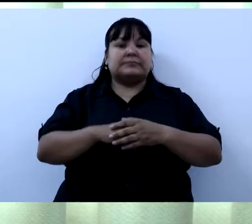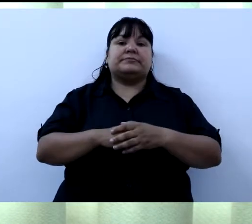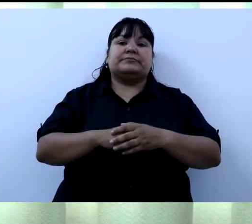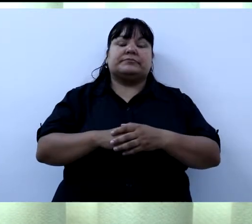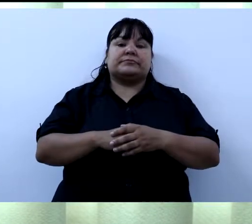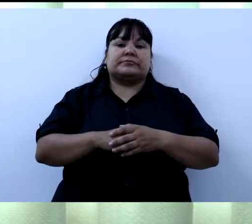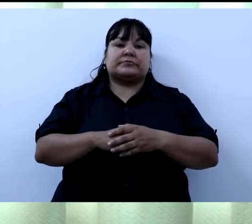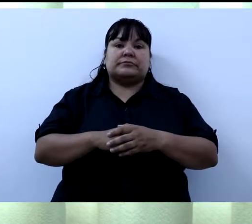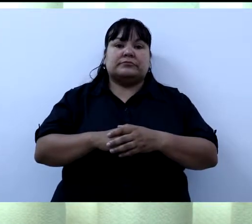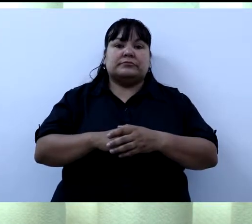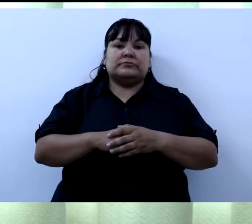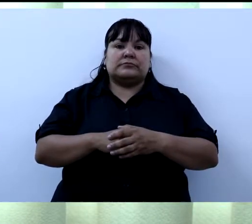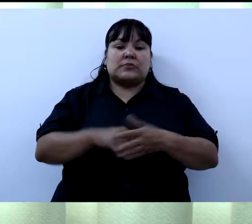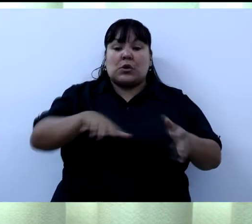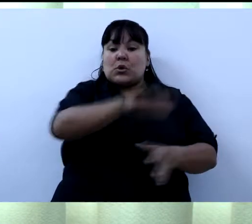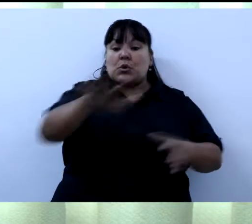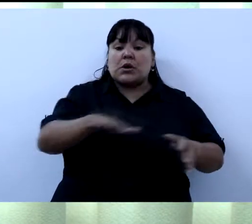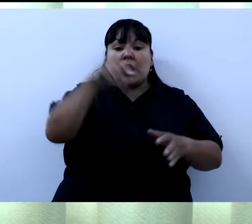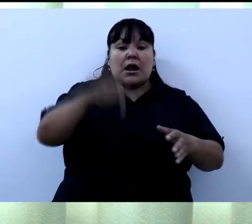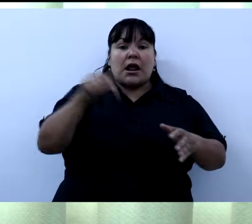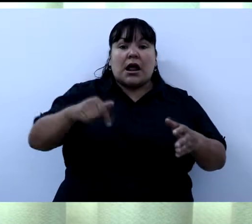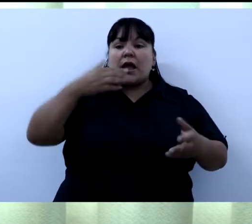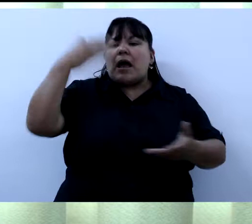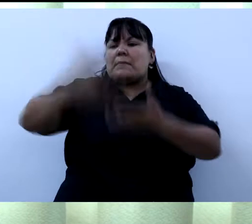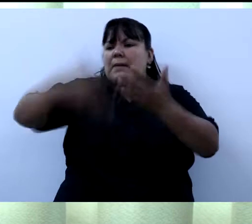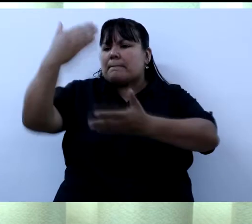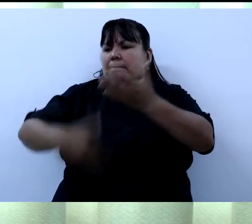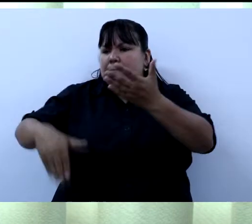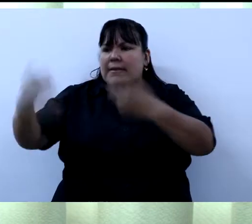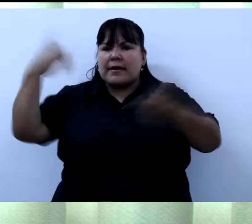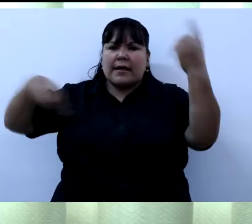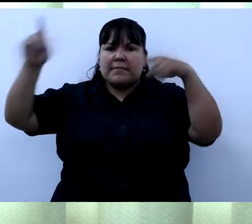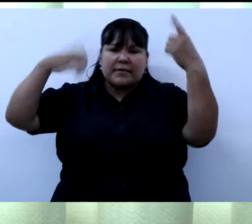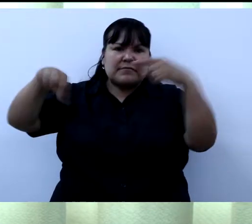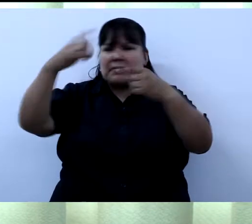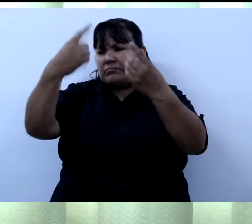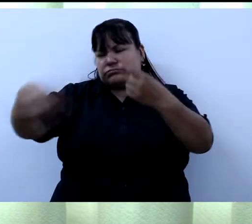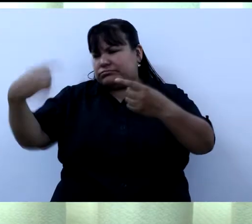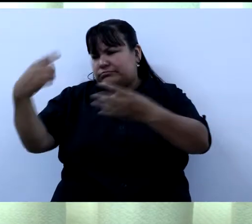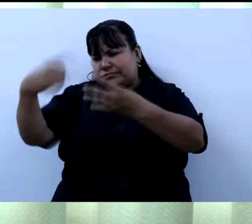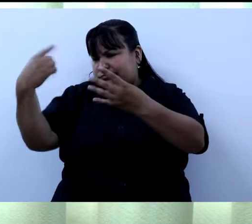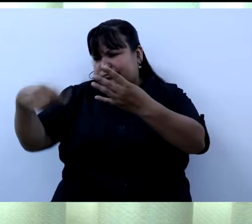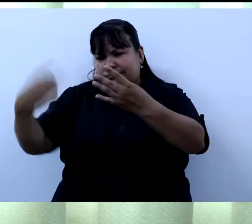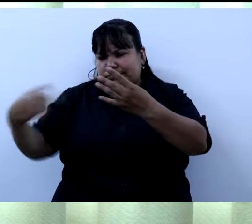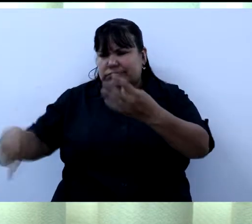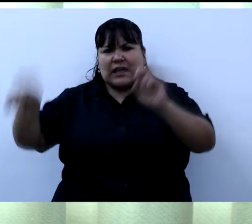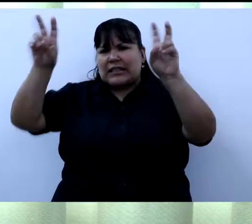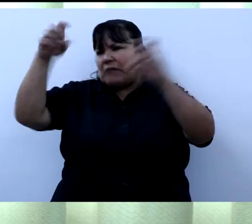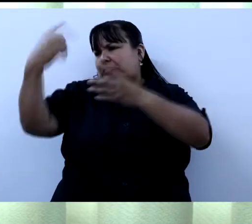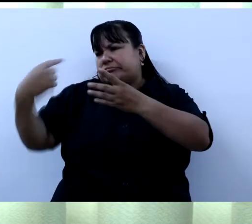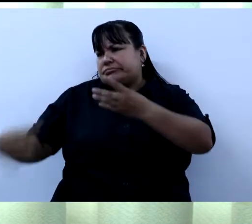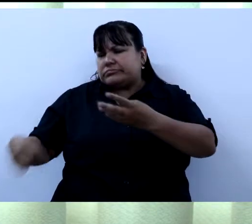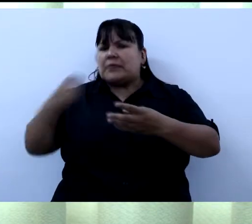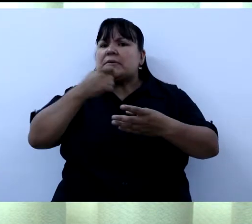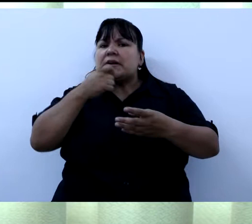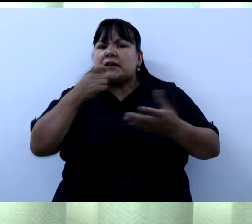relacionadas con las cuestiones pedagógicas, que también nosotros derivamos a dirección de niveles, las cuestiones legales a